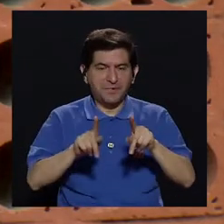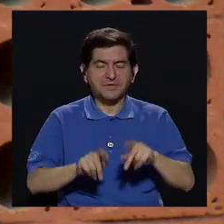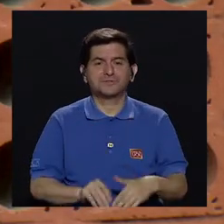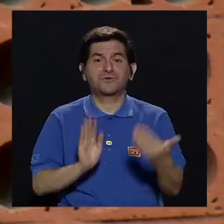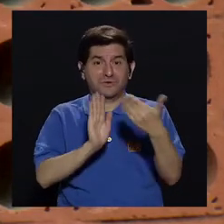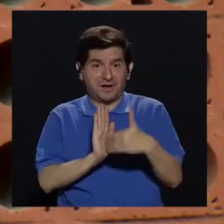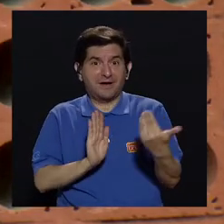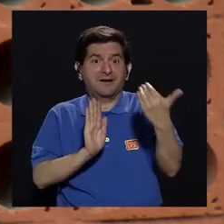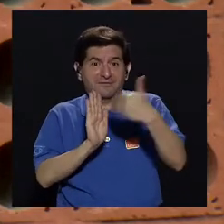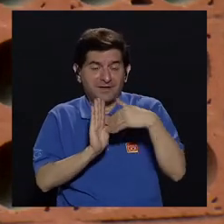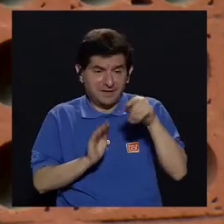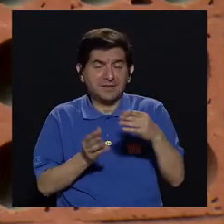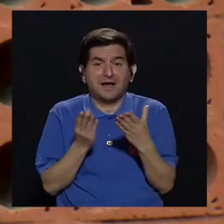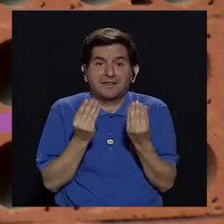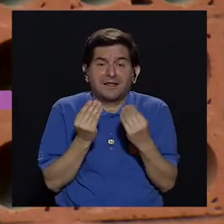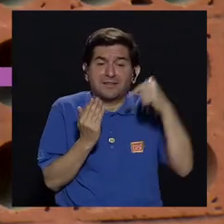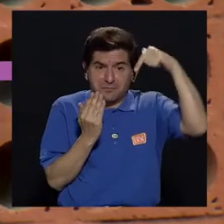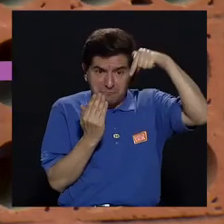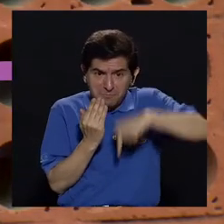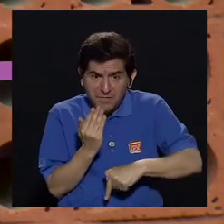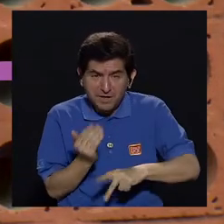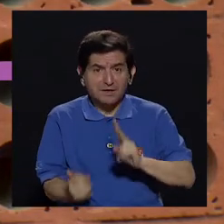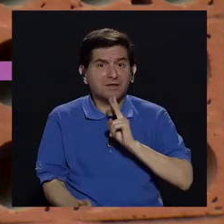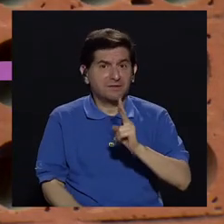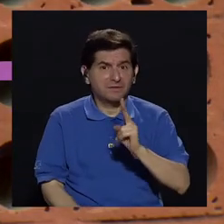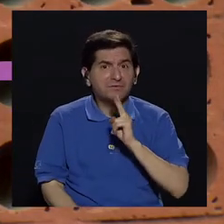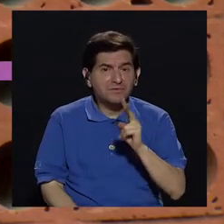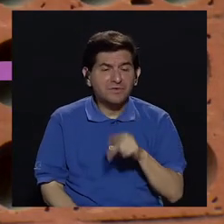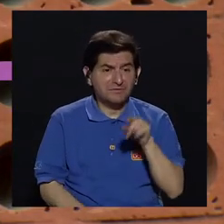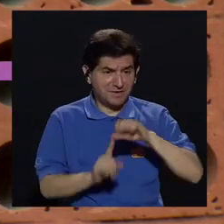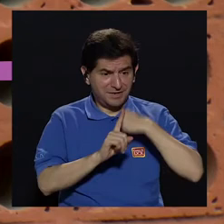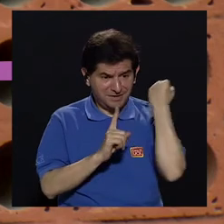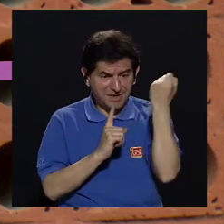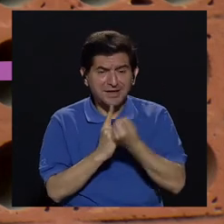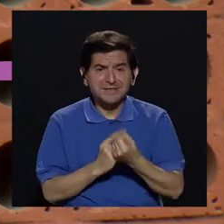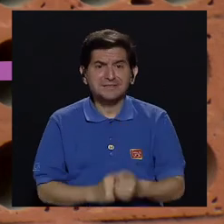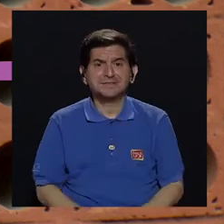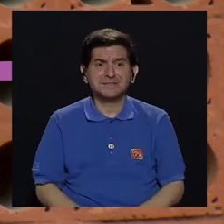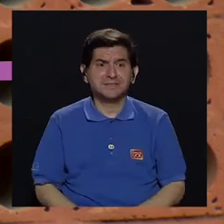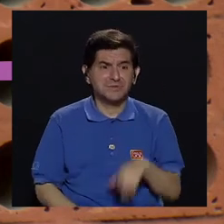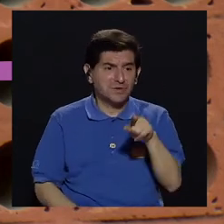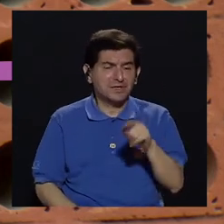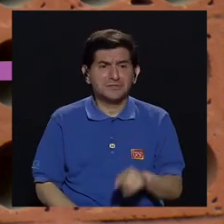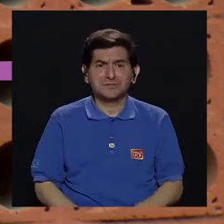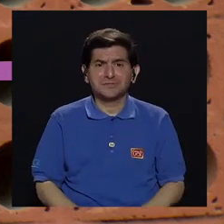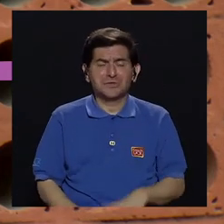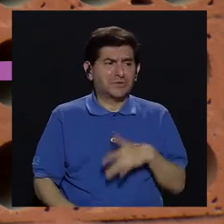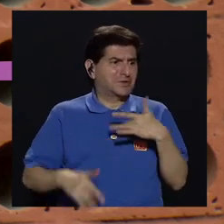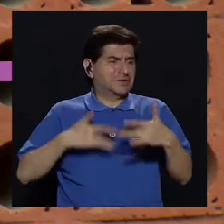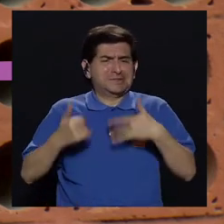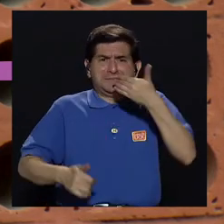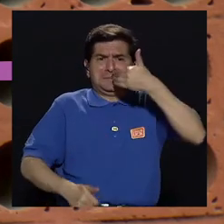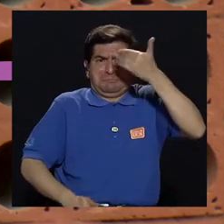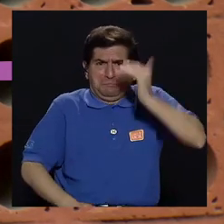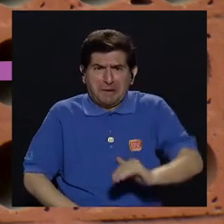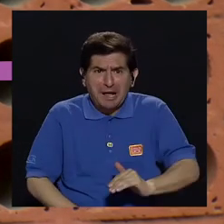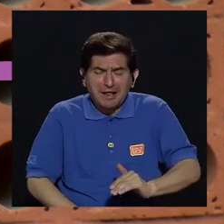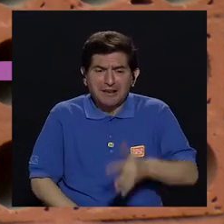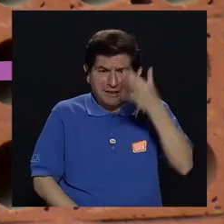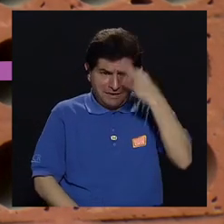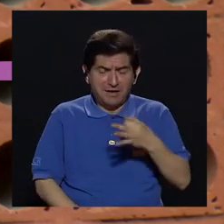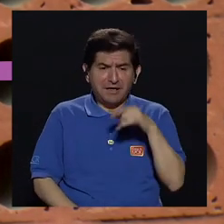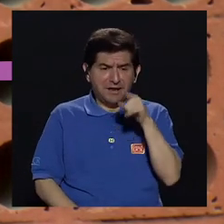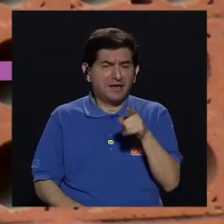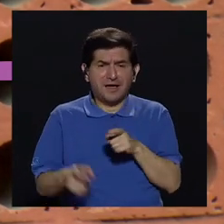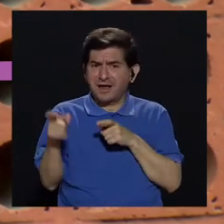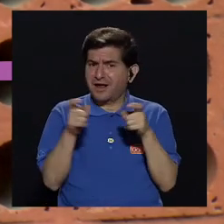está sufriendo un ataque de pánico realmente está en esa situación inmersa, se siente sumamente mal, cree